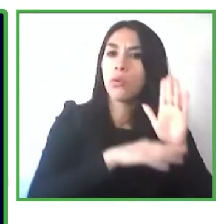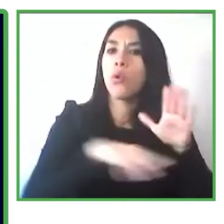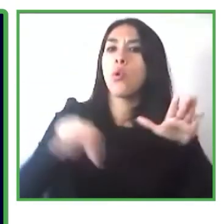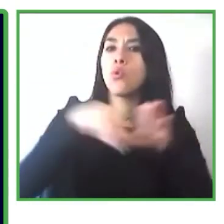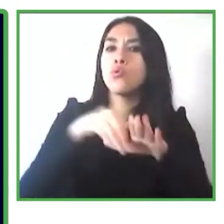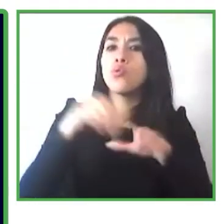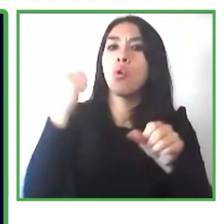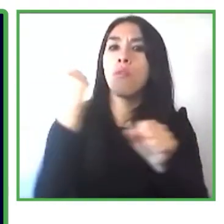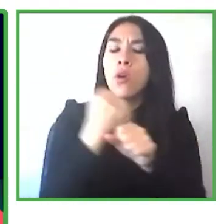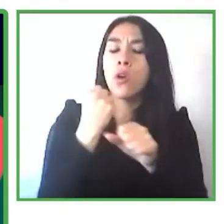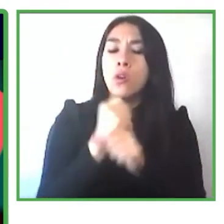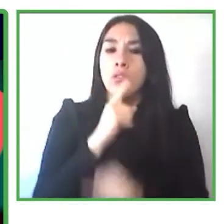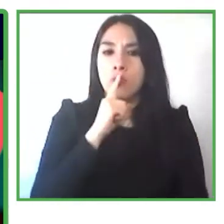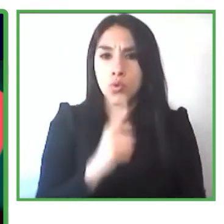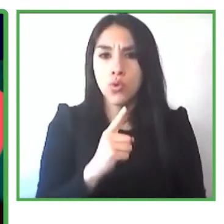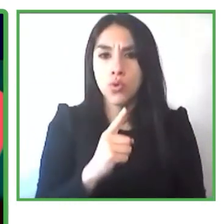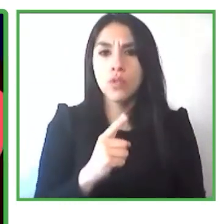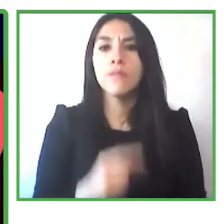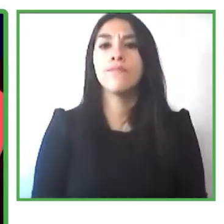en ese camino